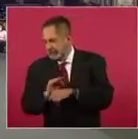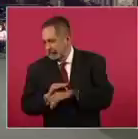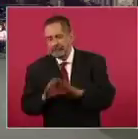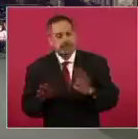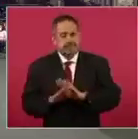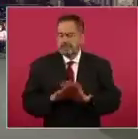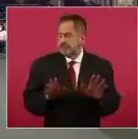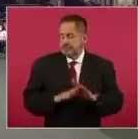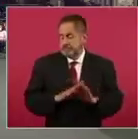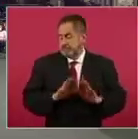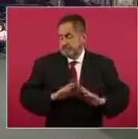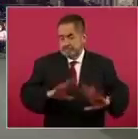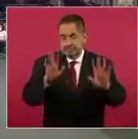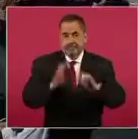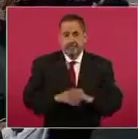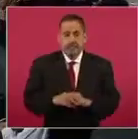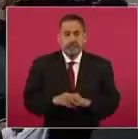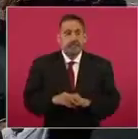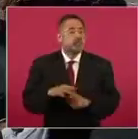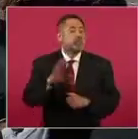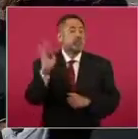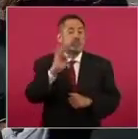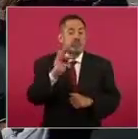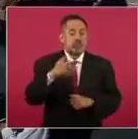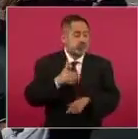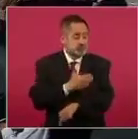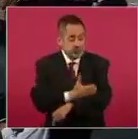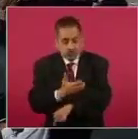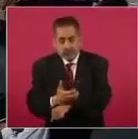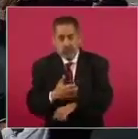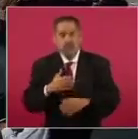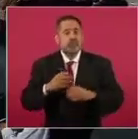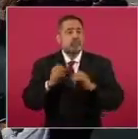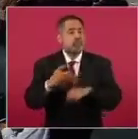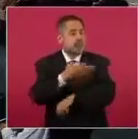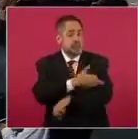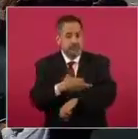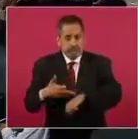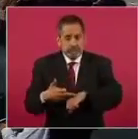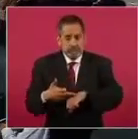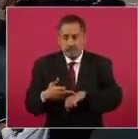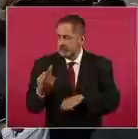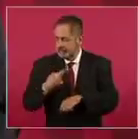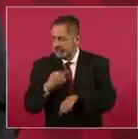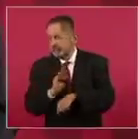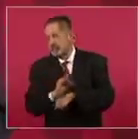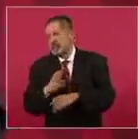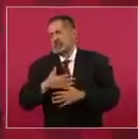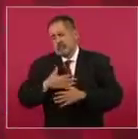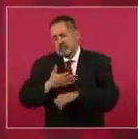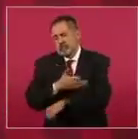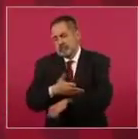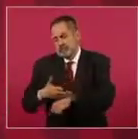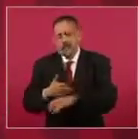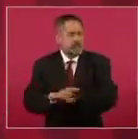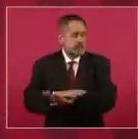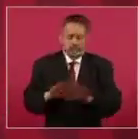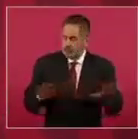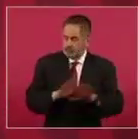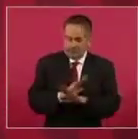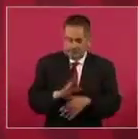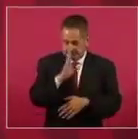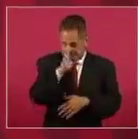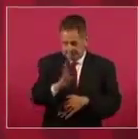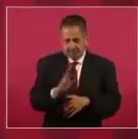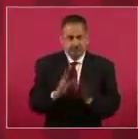inclusive a un compañero o a un familiar. No, nosotros venimos de